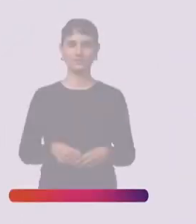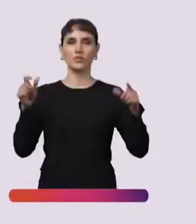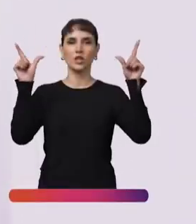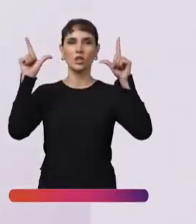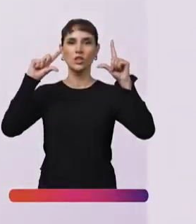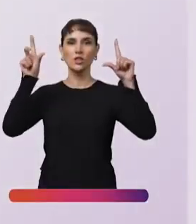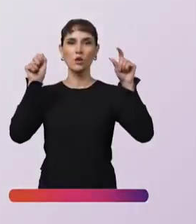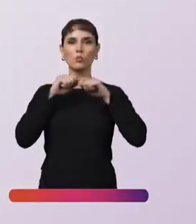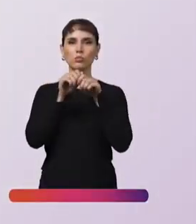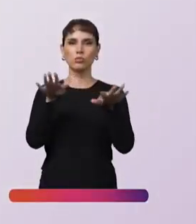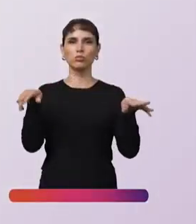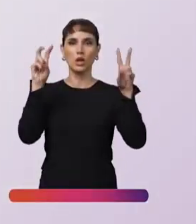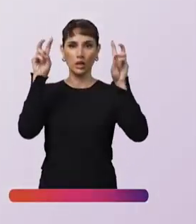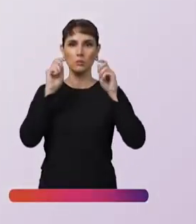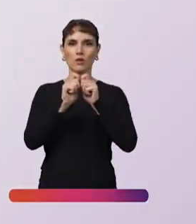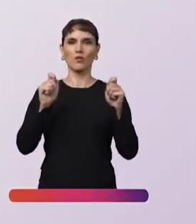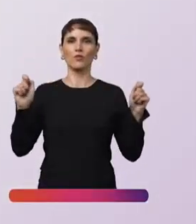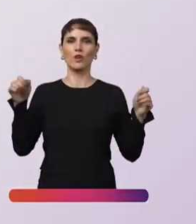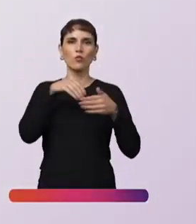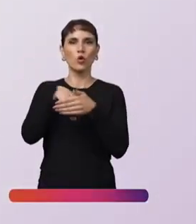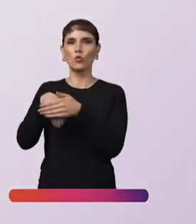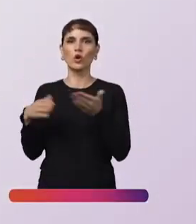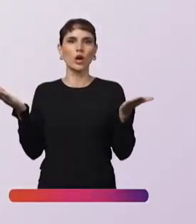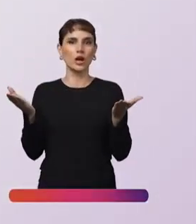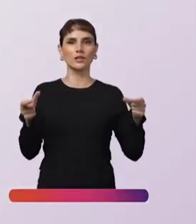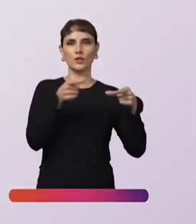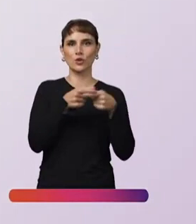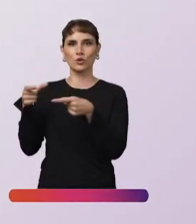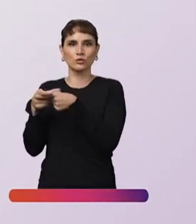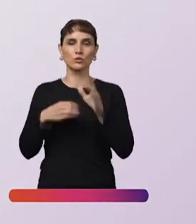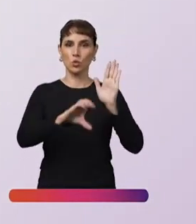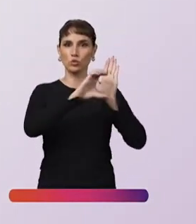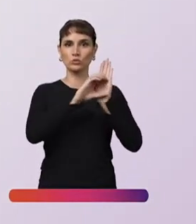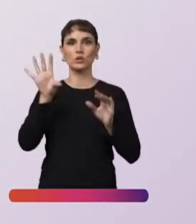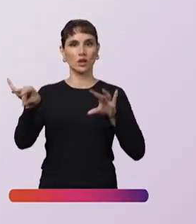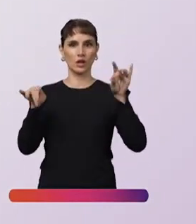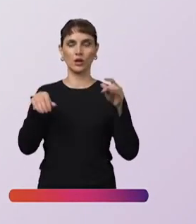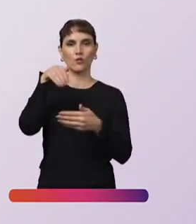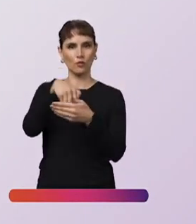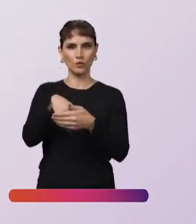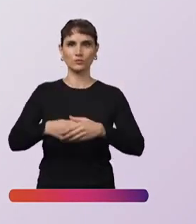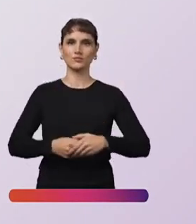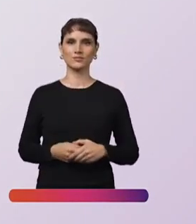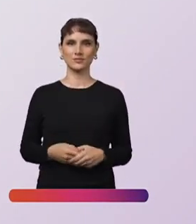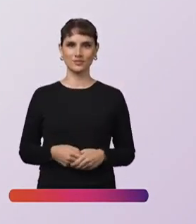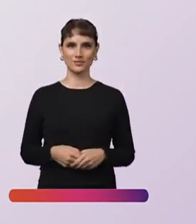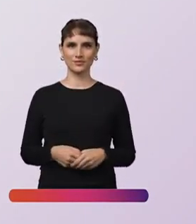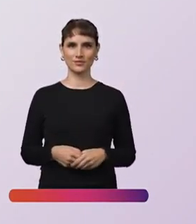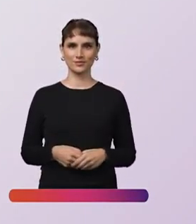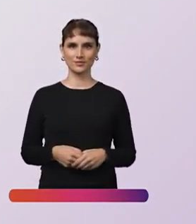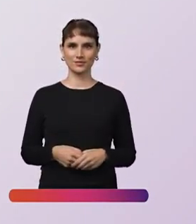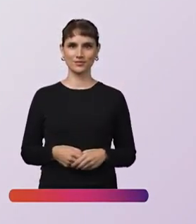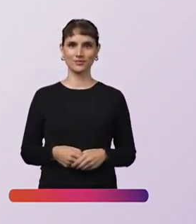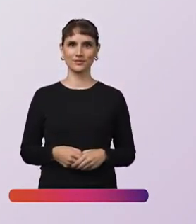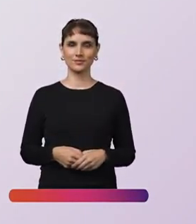Los canales de televisión transmitirán de manera conjunta la franja televisiva correspondiente a la elección de consejeras y consejeros